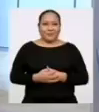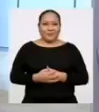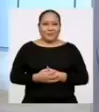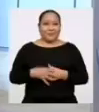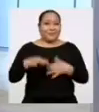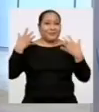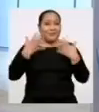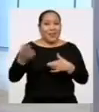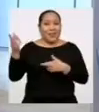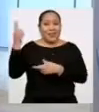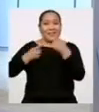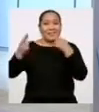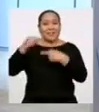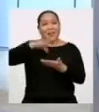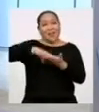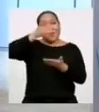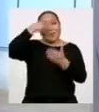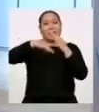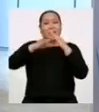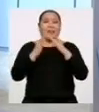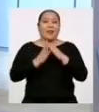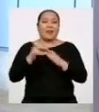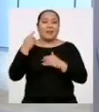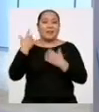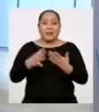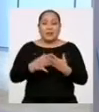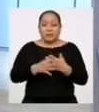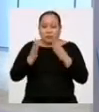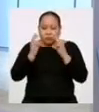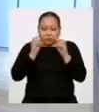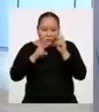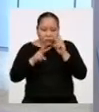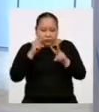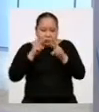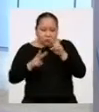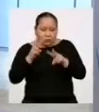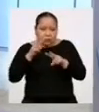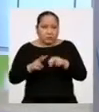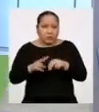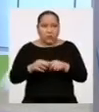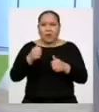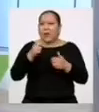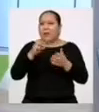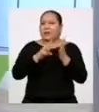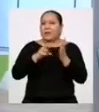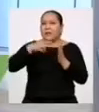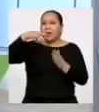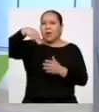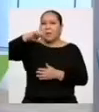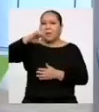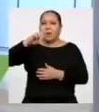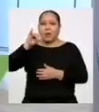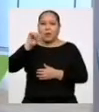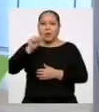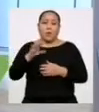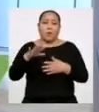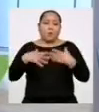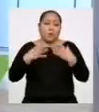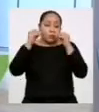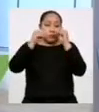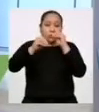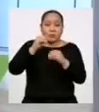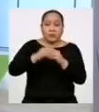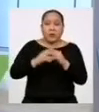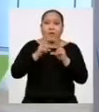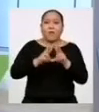Estamos de vuelta en Aprendo en Casa Y hemos estado revisando qué es la media La podríamos definir como el